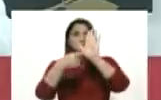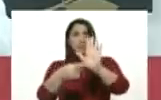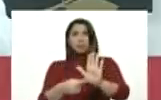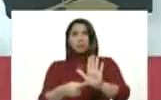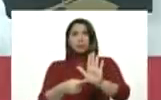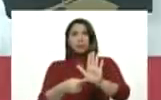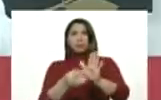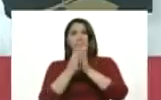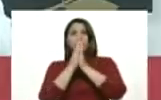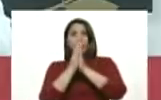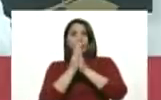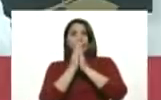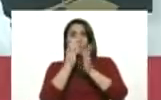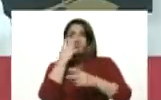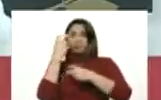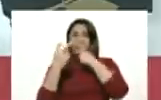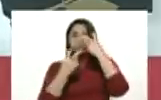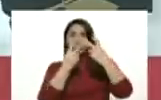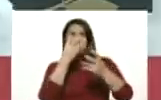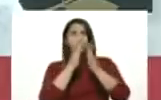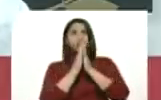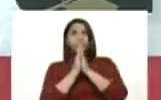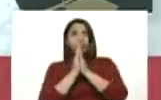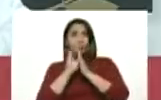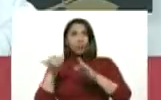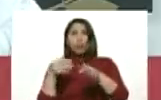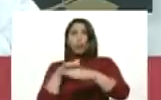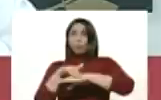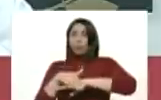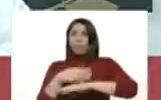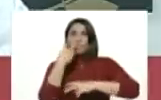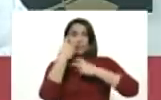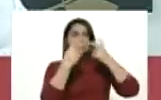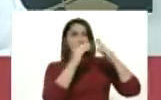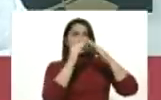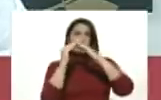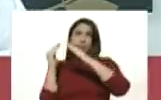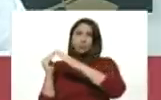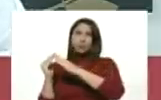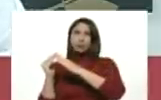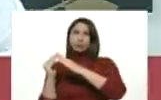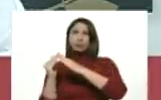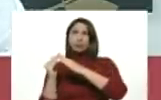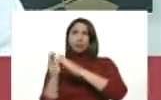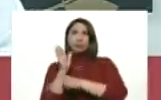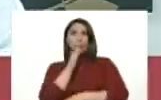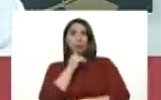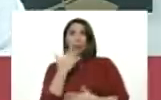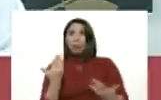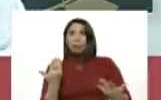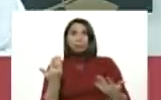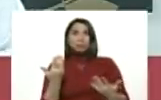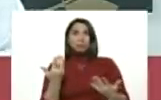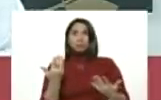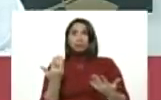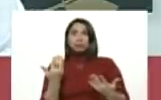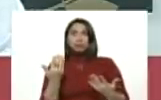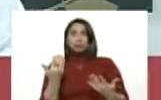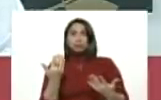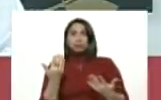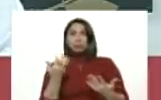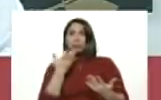Jorge, Márquez, imágenes de la visita a casa por casa. No se ha presentado,